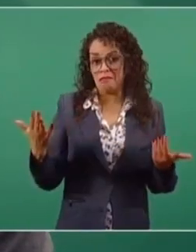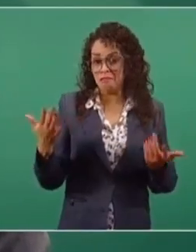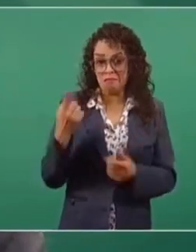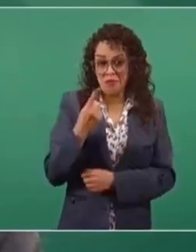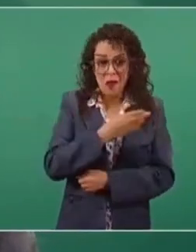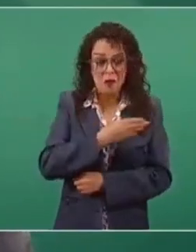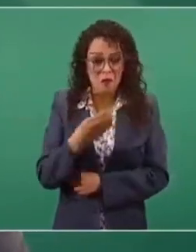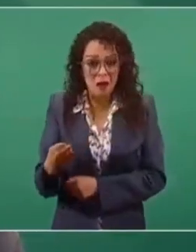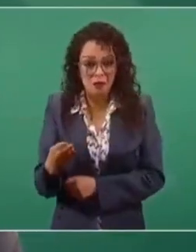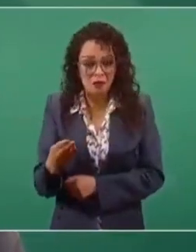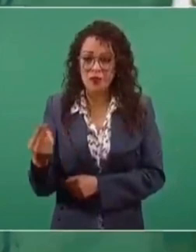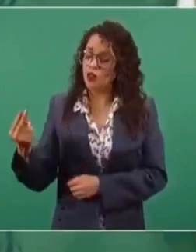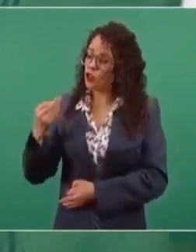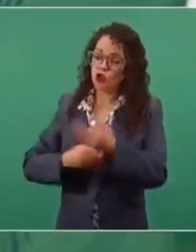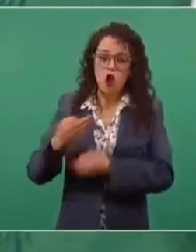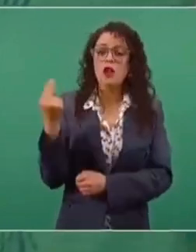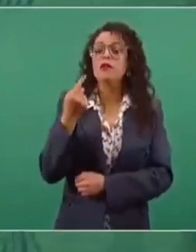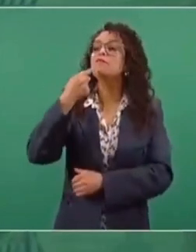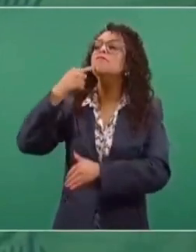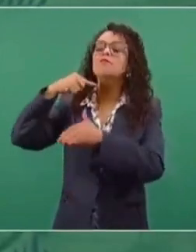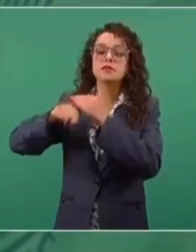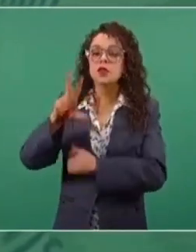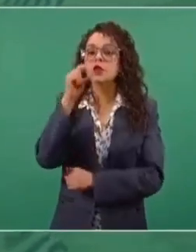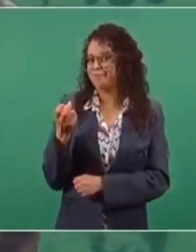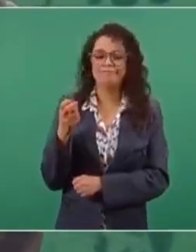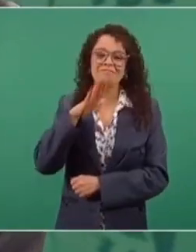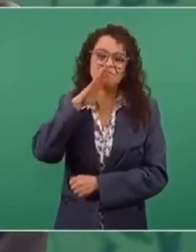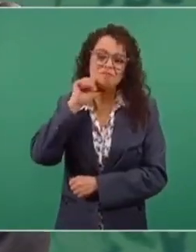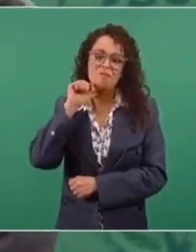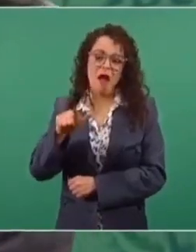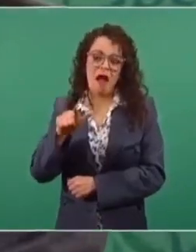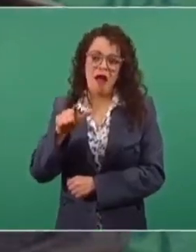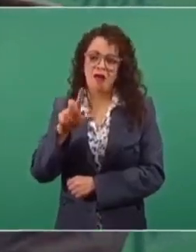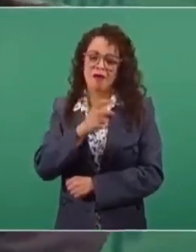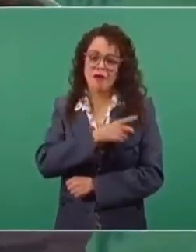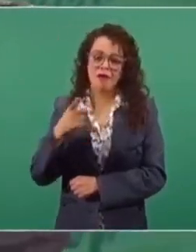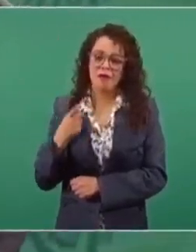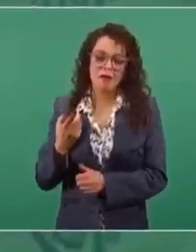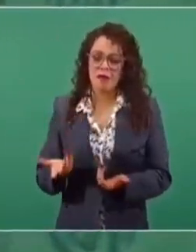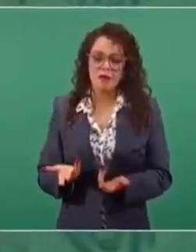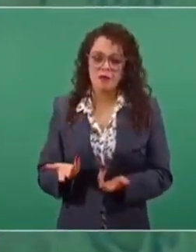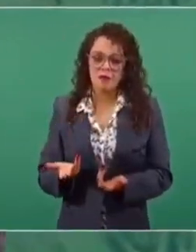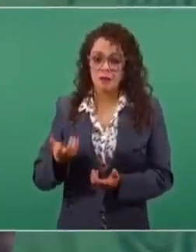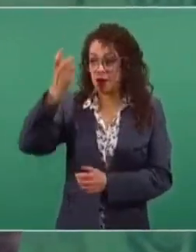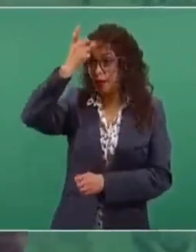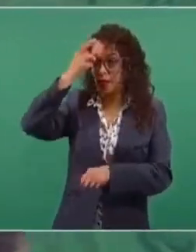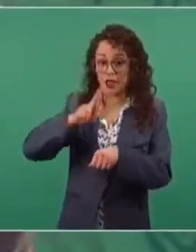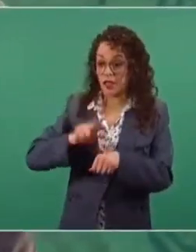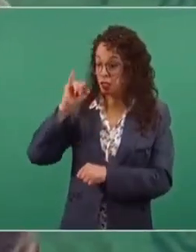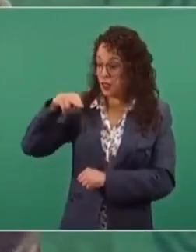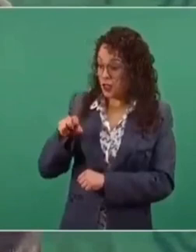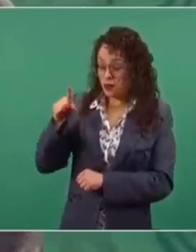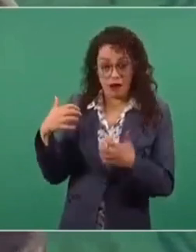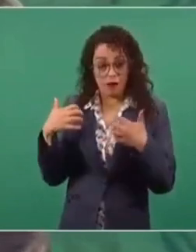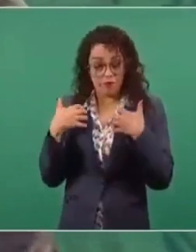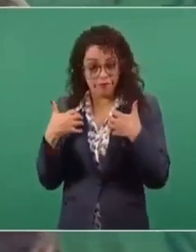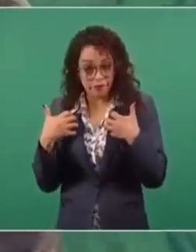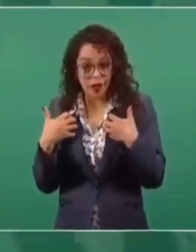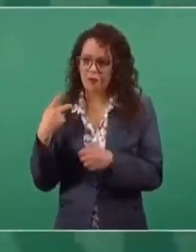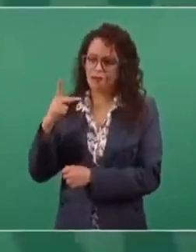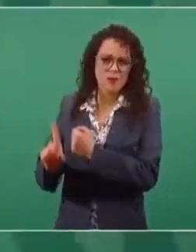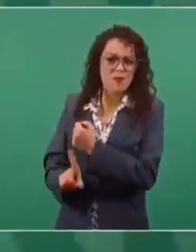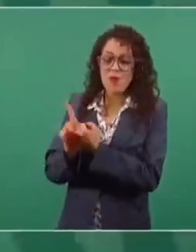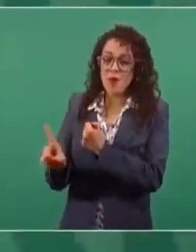Y hay que denunciar todos los casos, sean del partido que sean. Y si no le gusta al director del INE, es un problema,